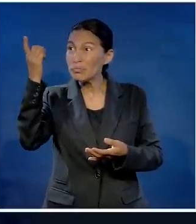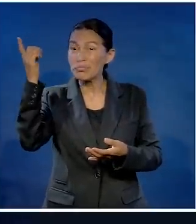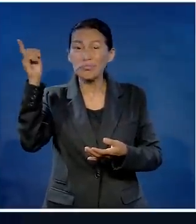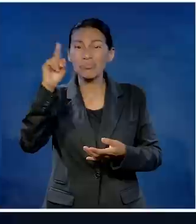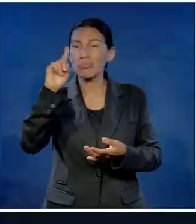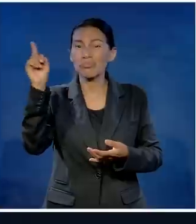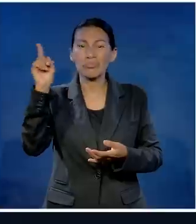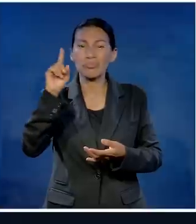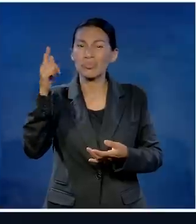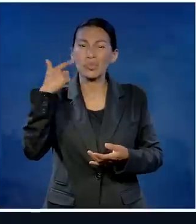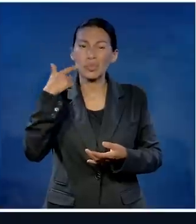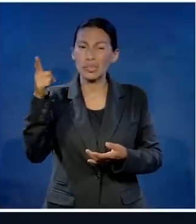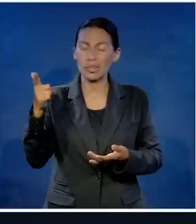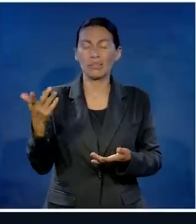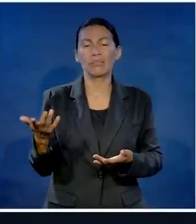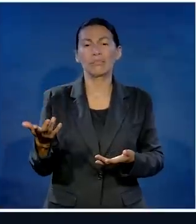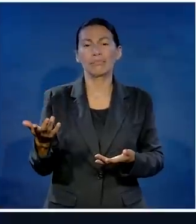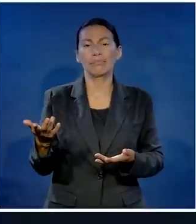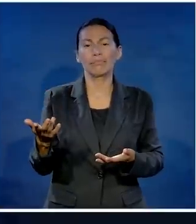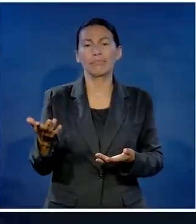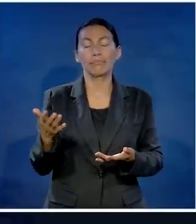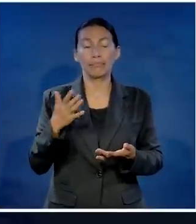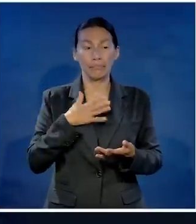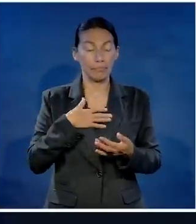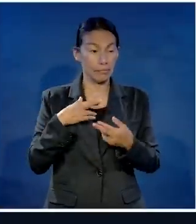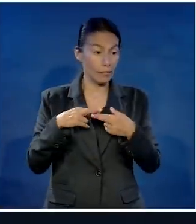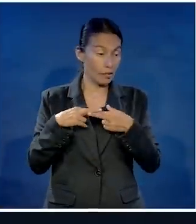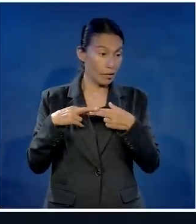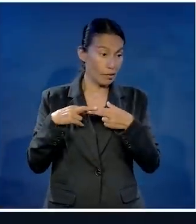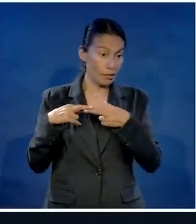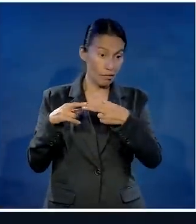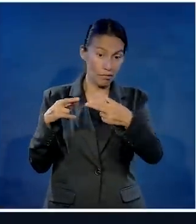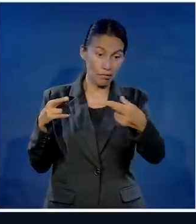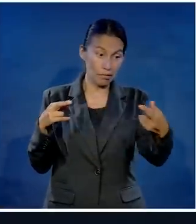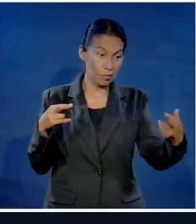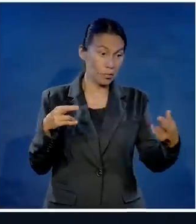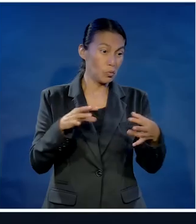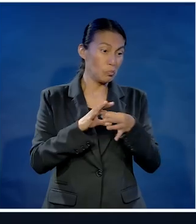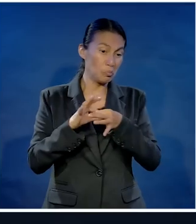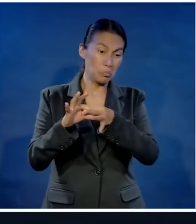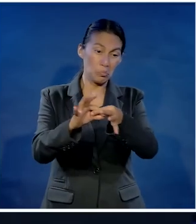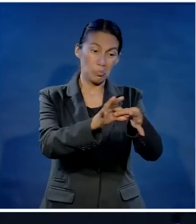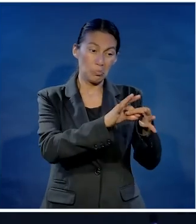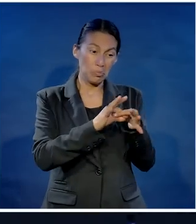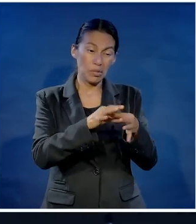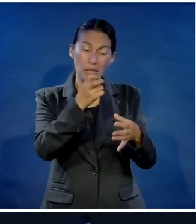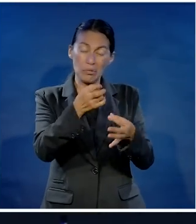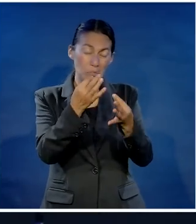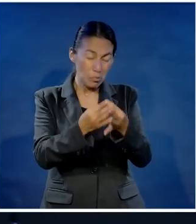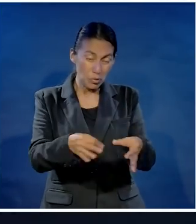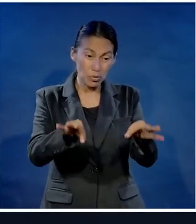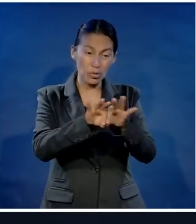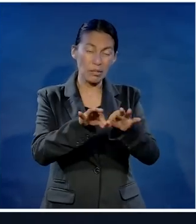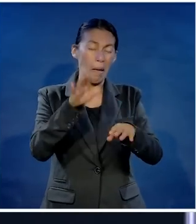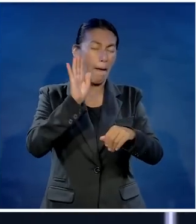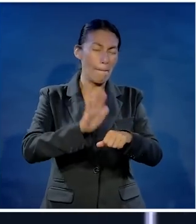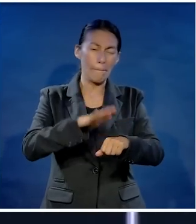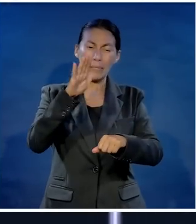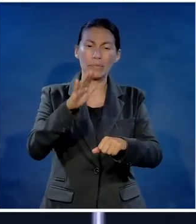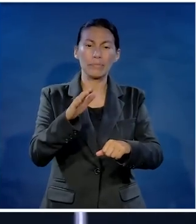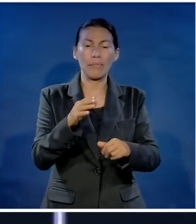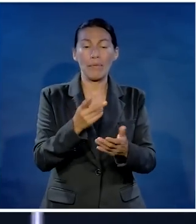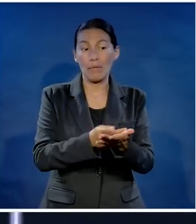Nuestras relaciones interpersonales son más importantes que cualquier premio que podamos